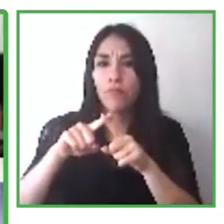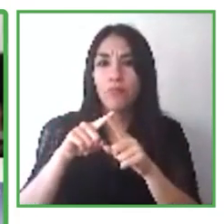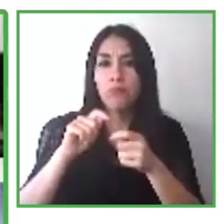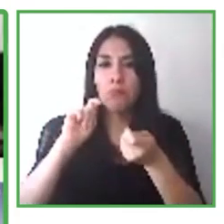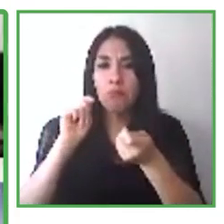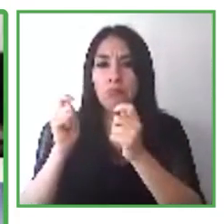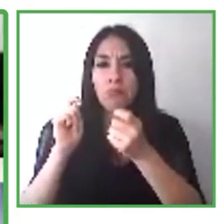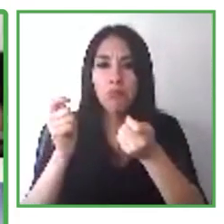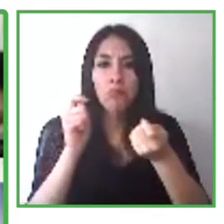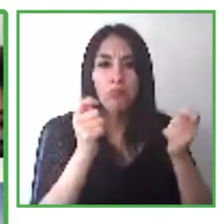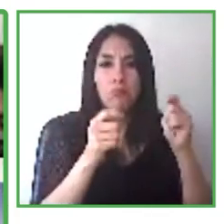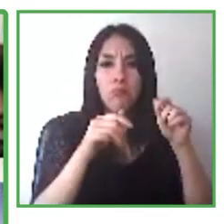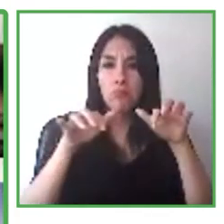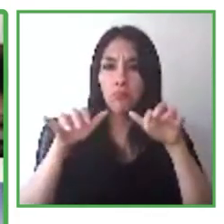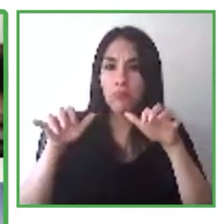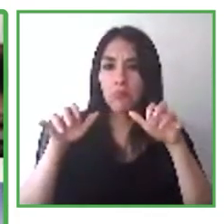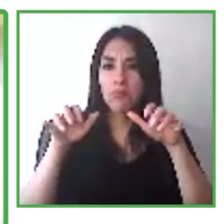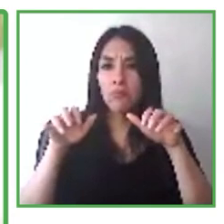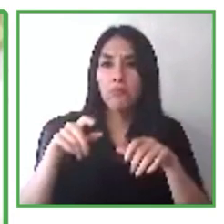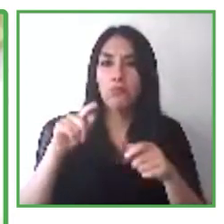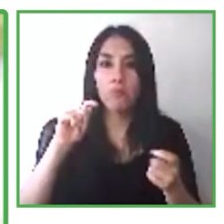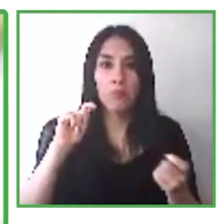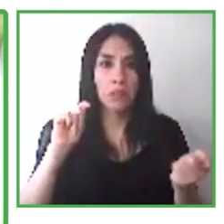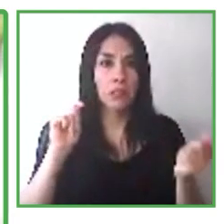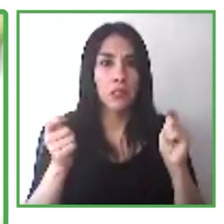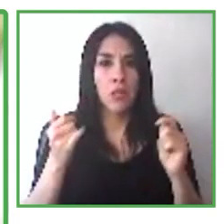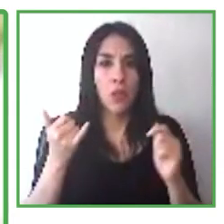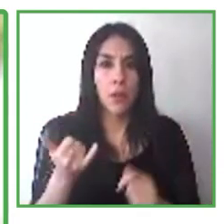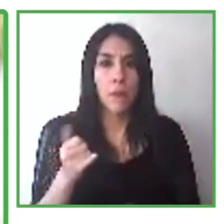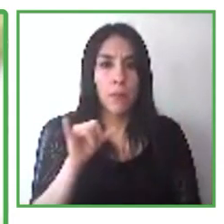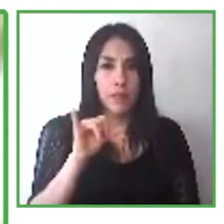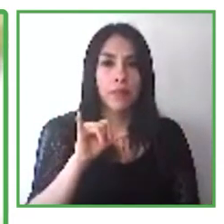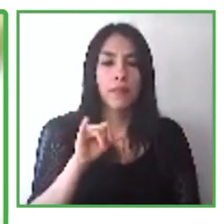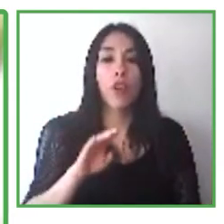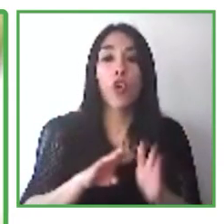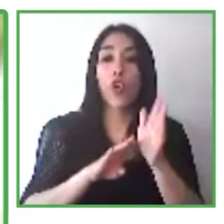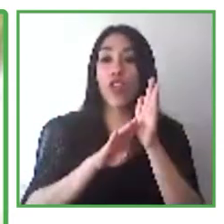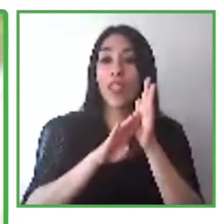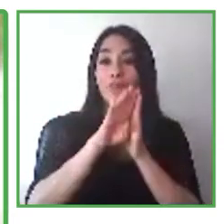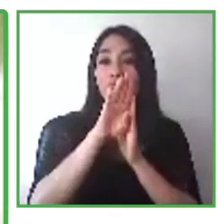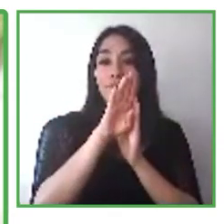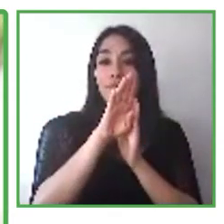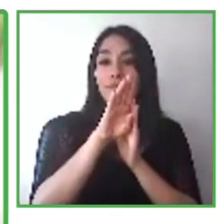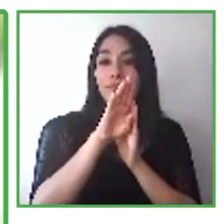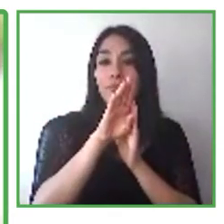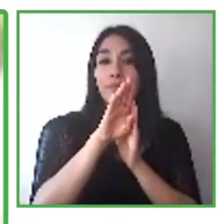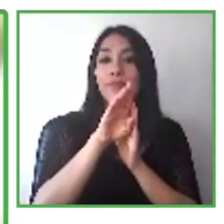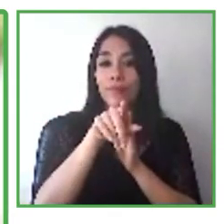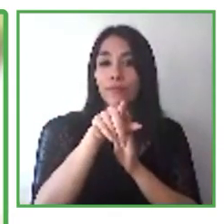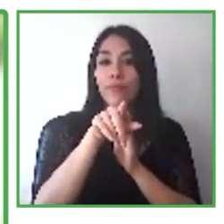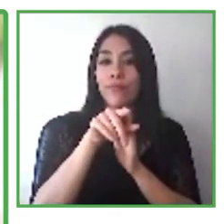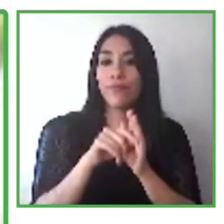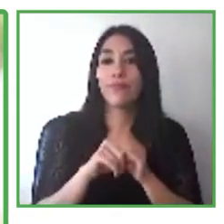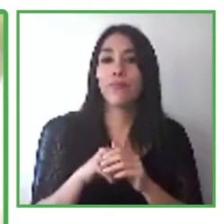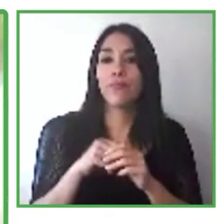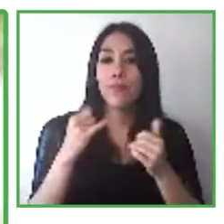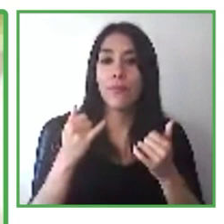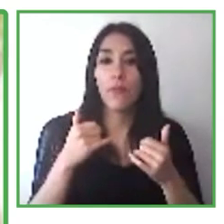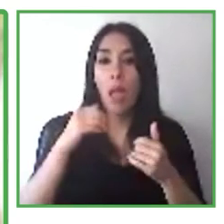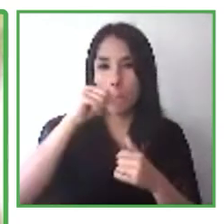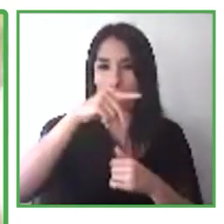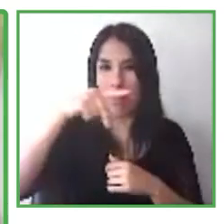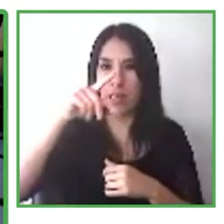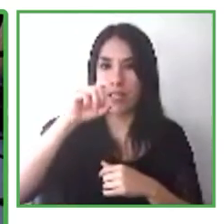trabajo y el de desarrollo de aplicaciones con HTML5, CSS3 y